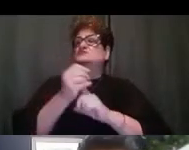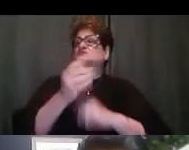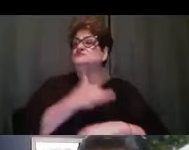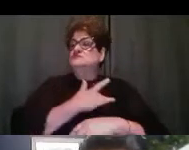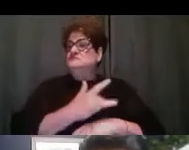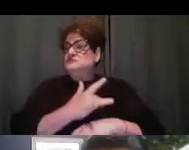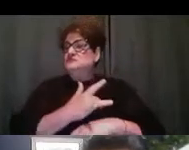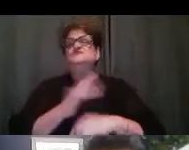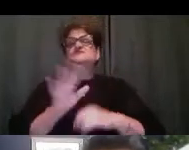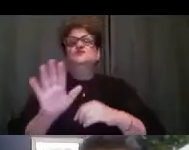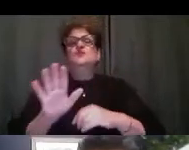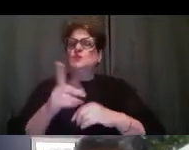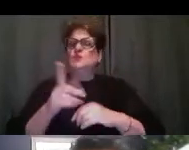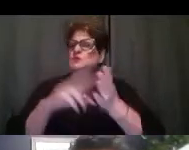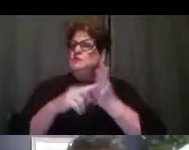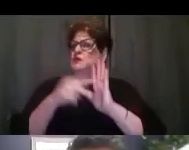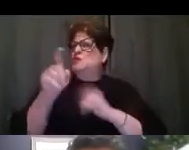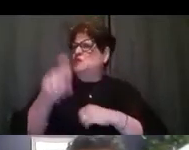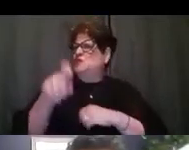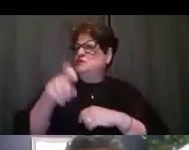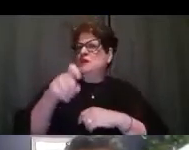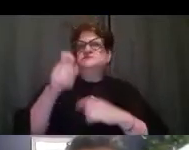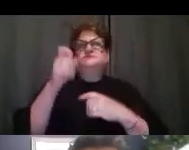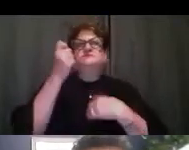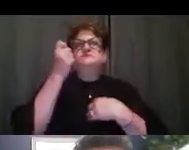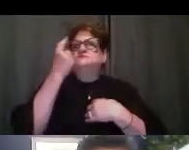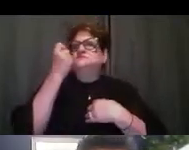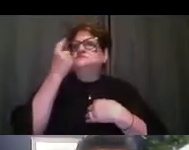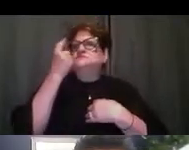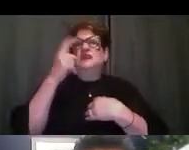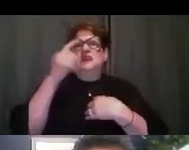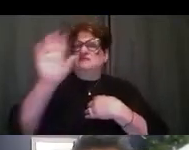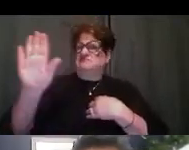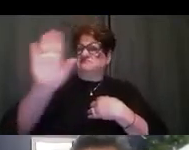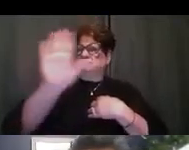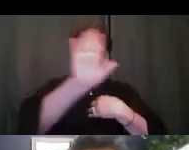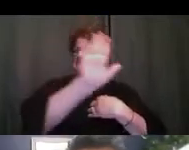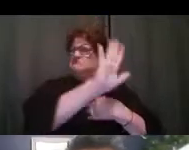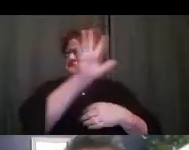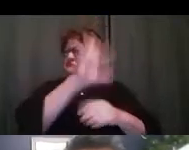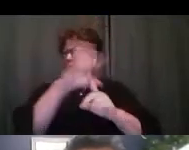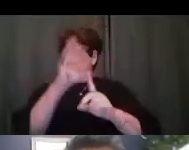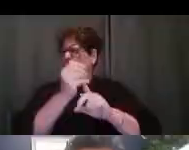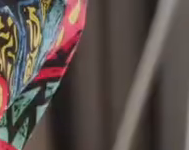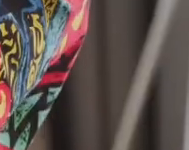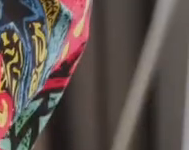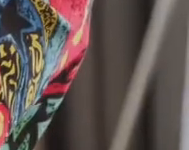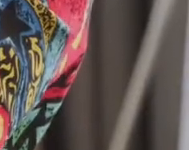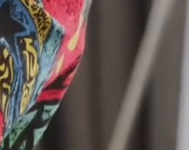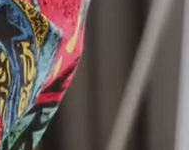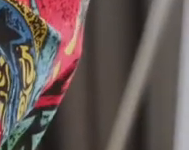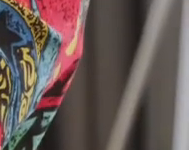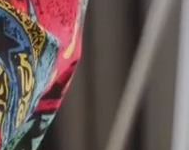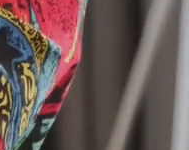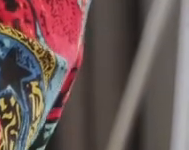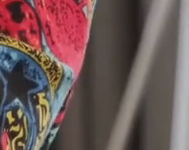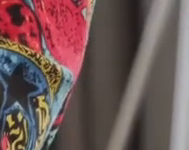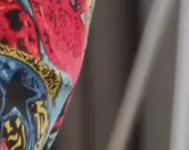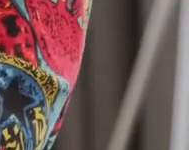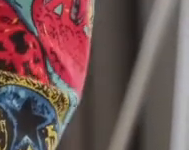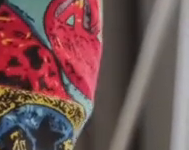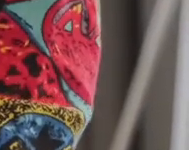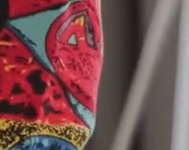Sensitividad cultural es importante también de estar consciente de la cultura de otra persona y tener un